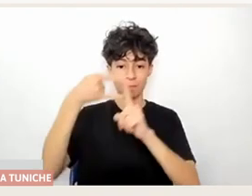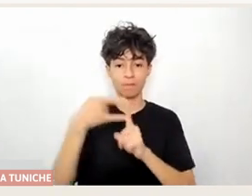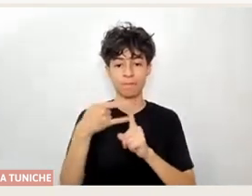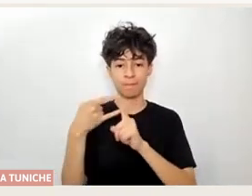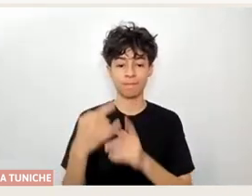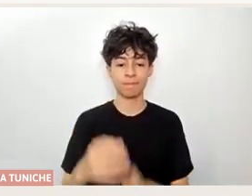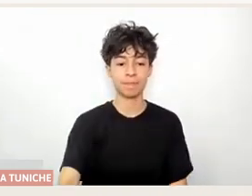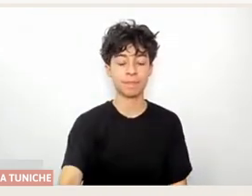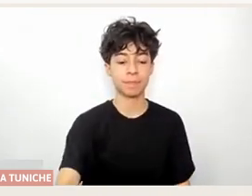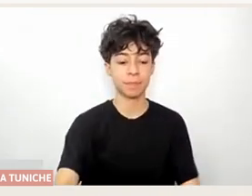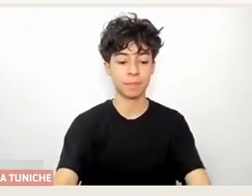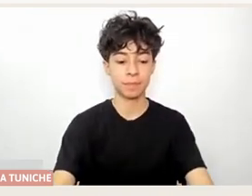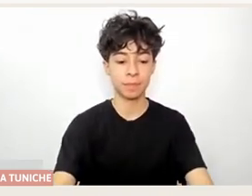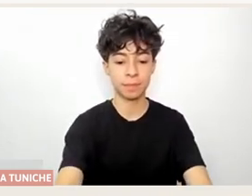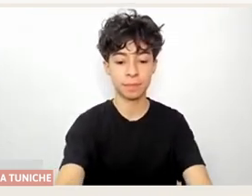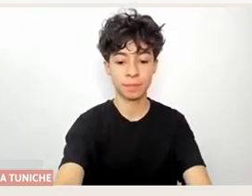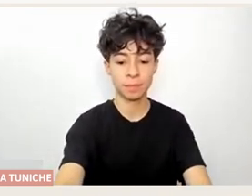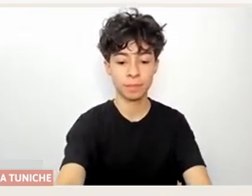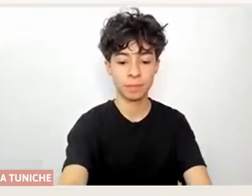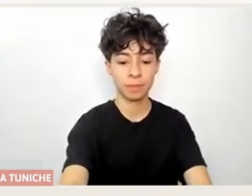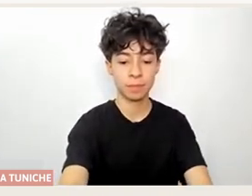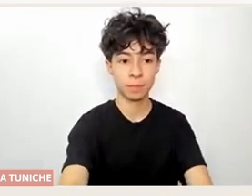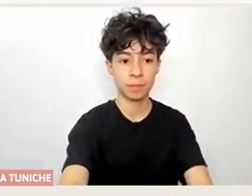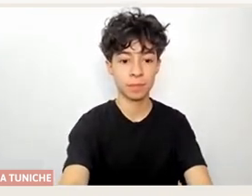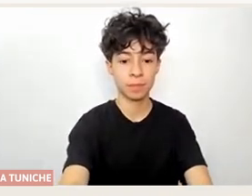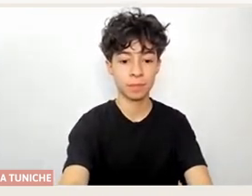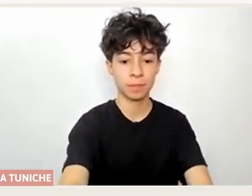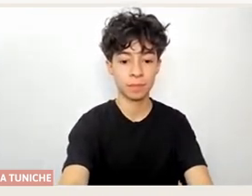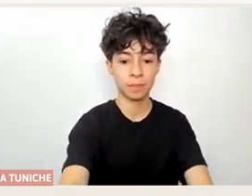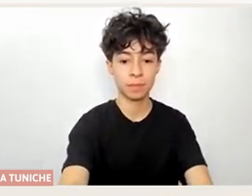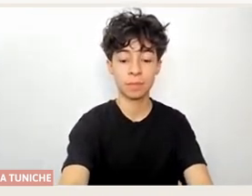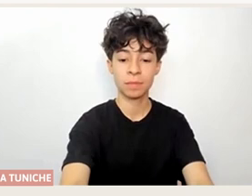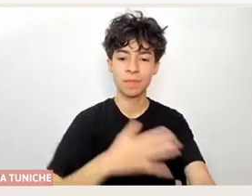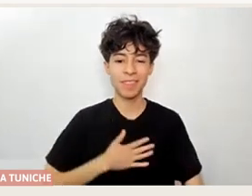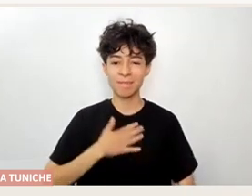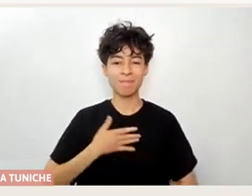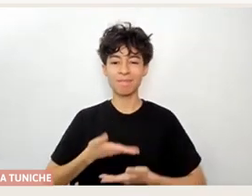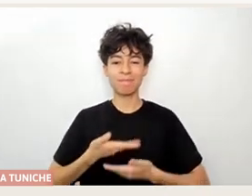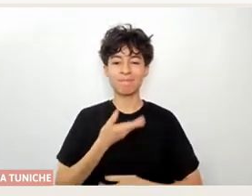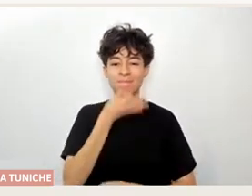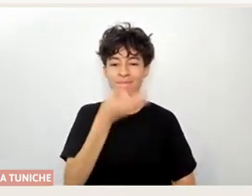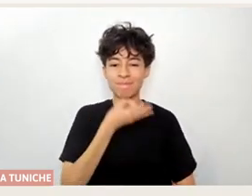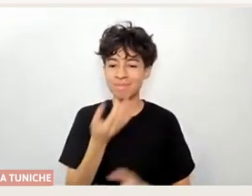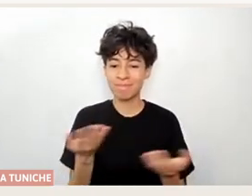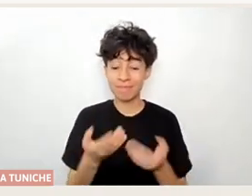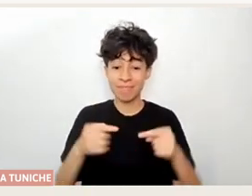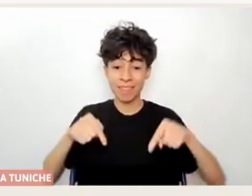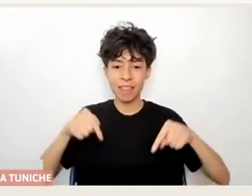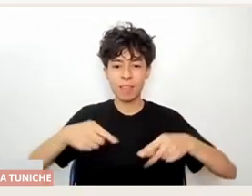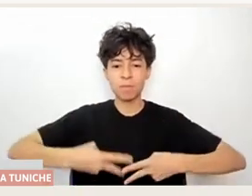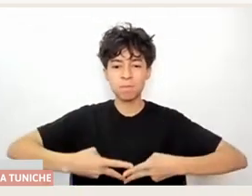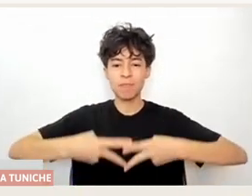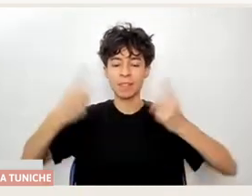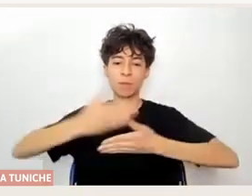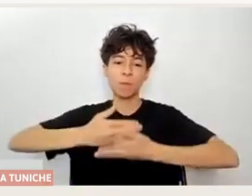de Zoom. Quiero contarles que este lanzamiento de la página web del colectivo Otras